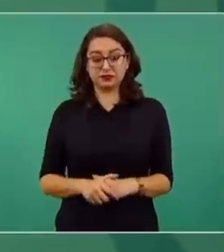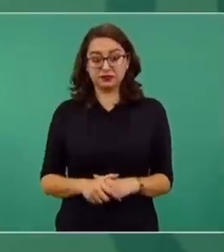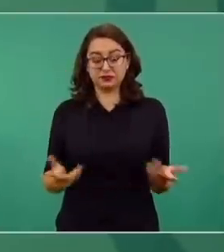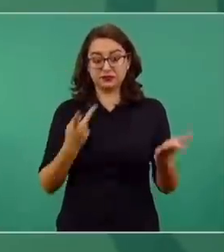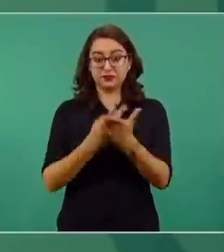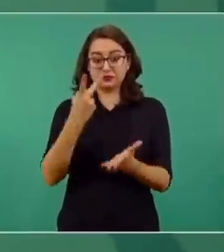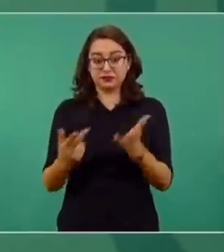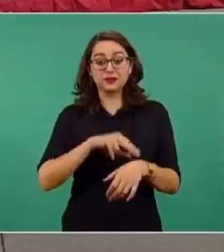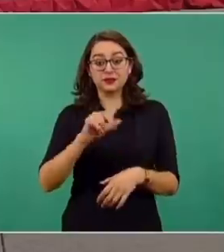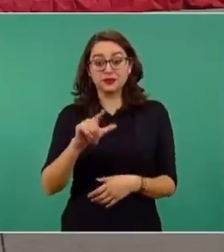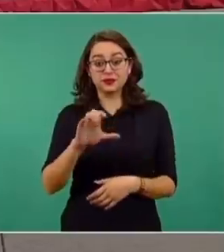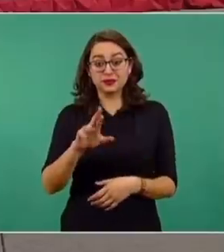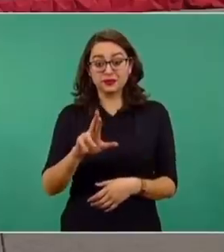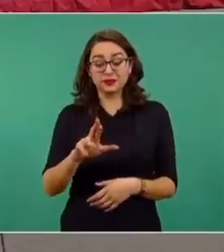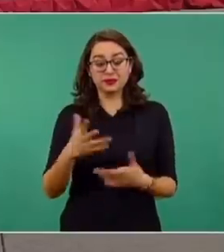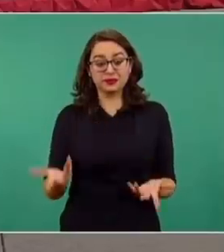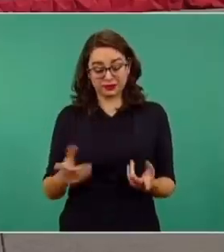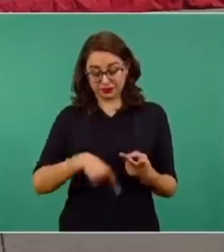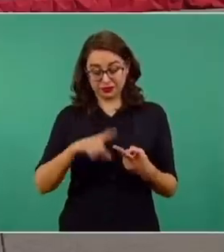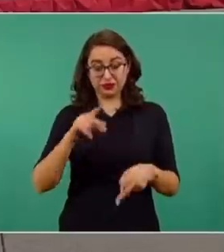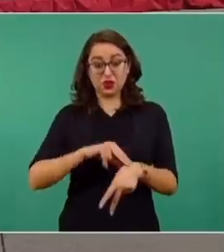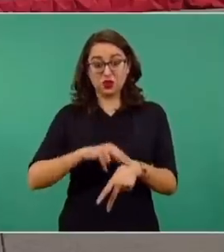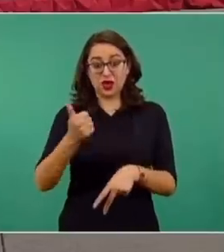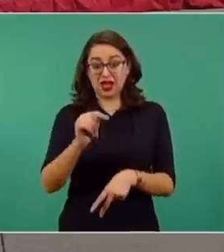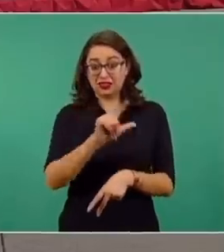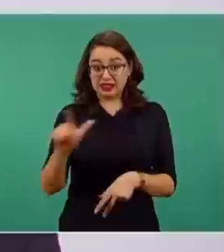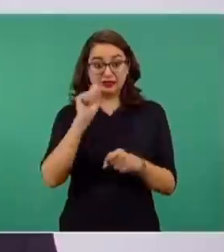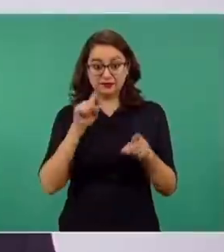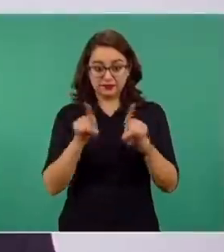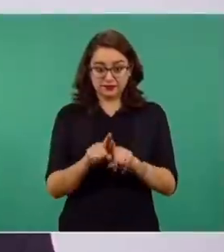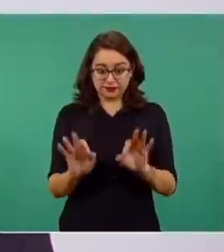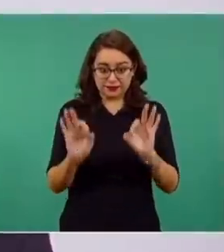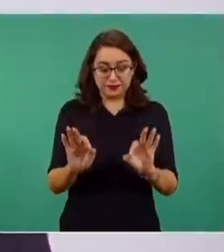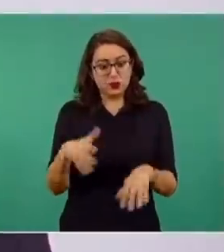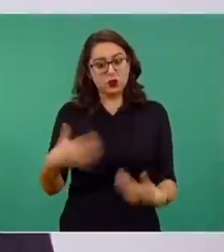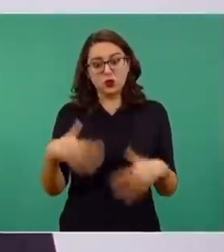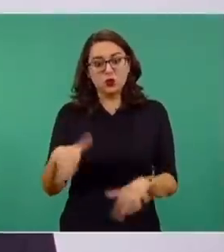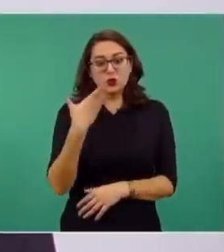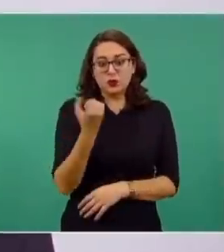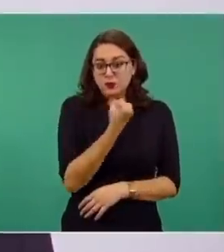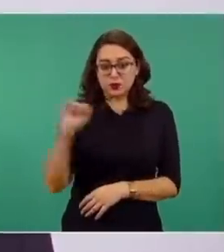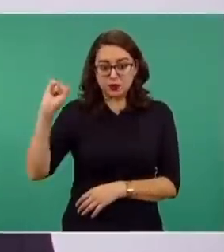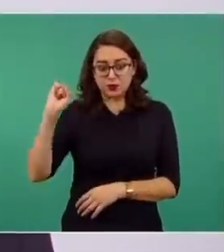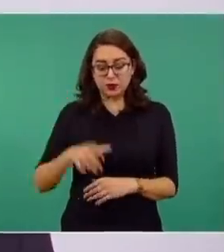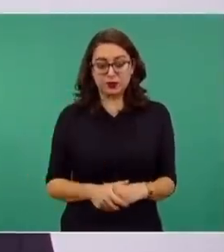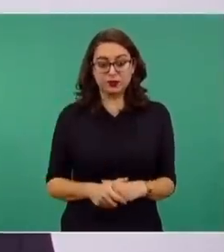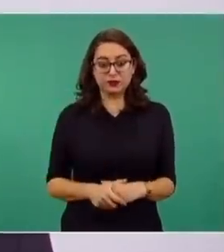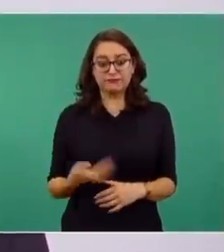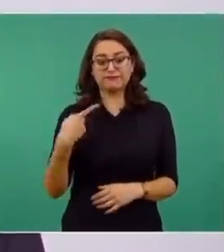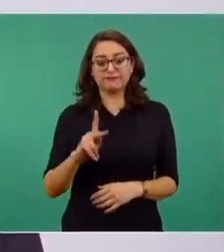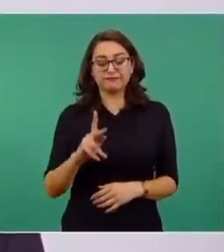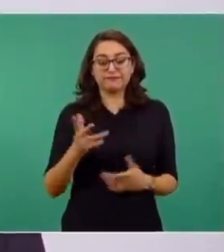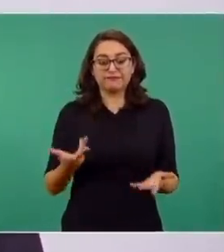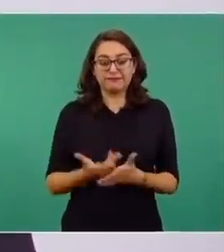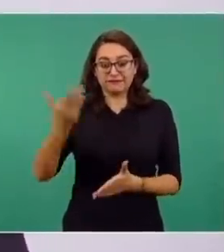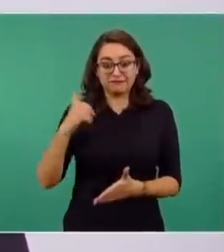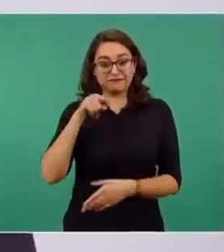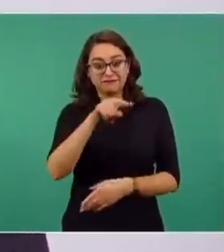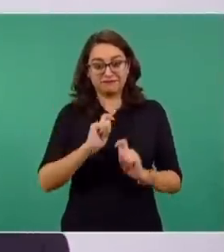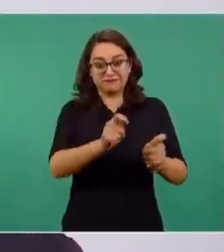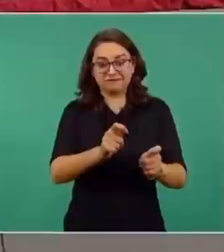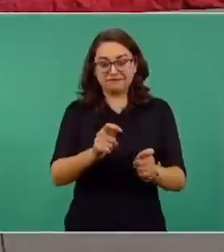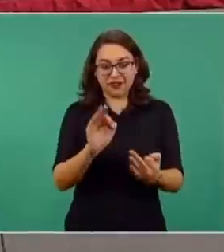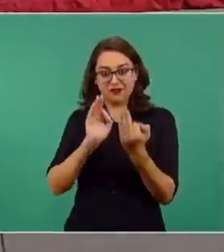premio nacional de ciencia. El doctor Hugo López-Gatell, de primera, especialista, pero como a él le tocó desde el principio estar